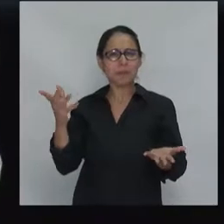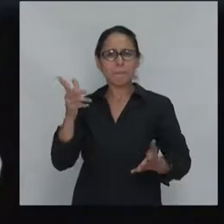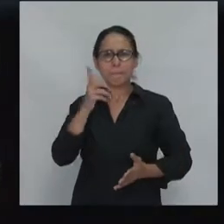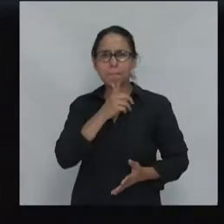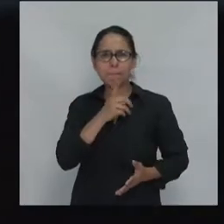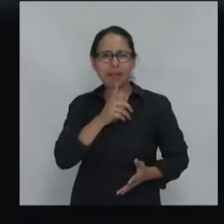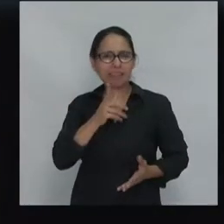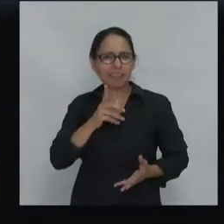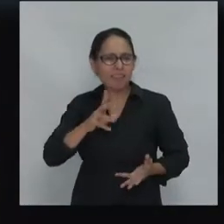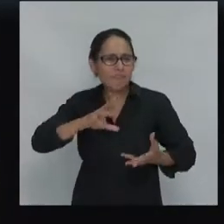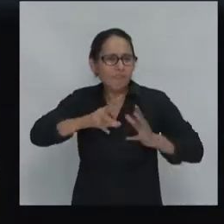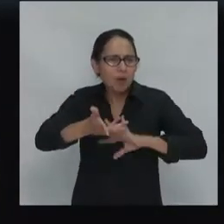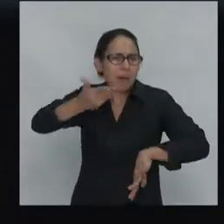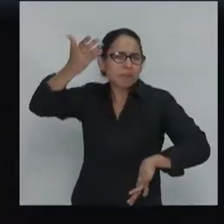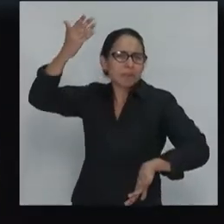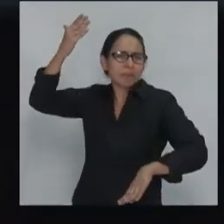mafiosa